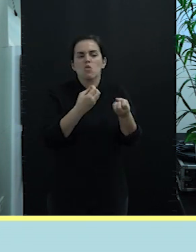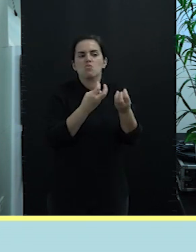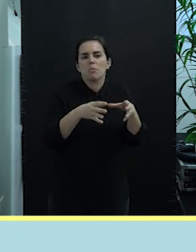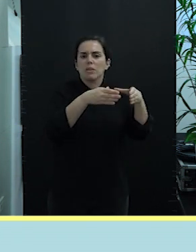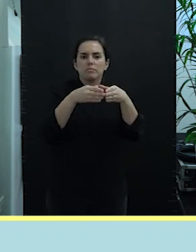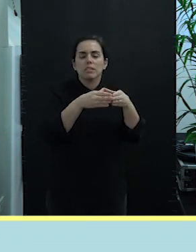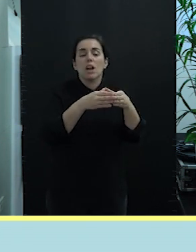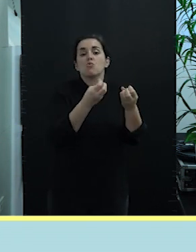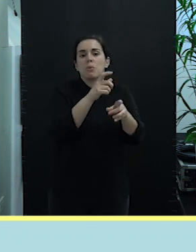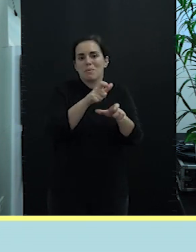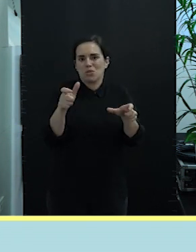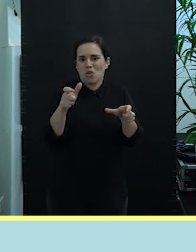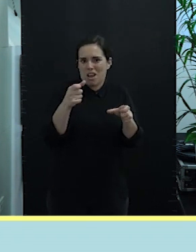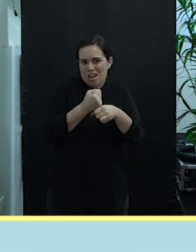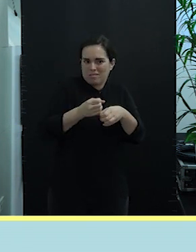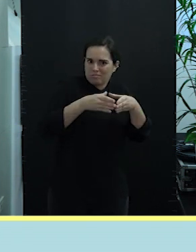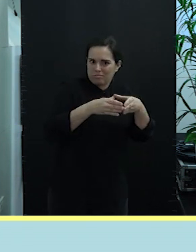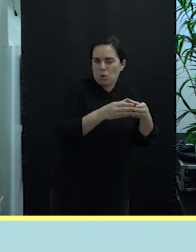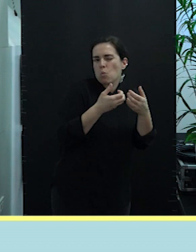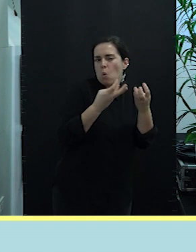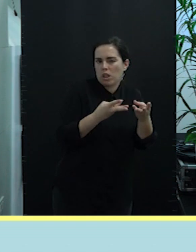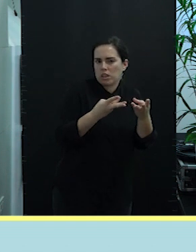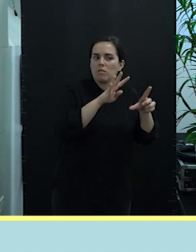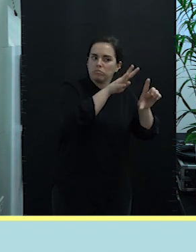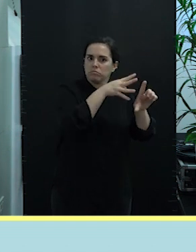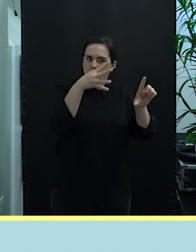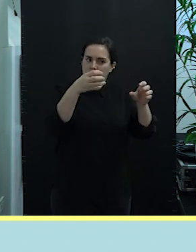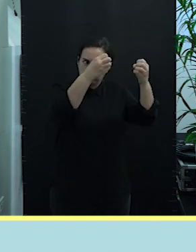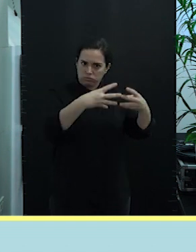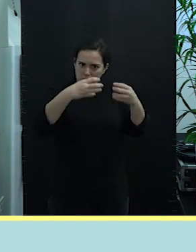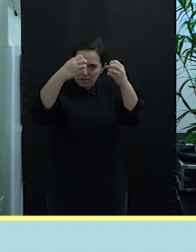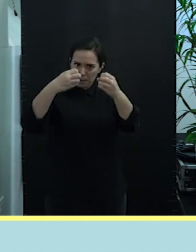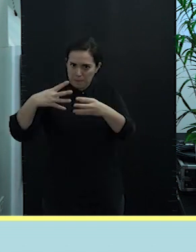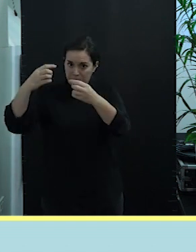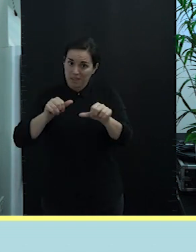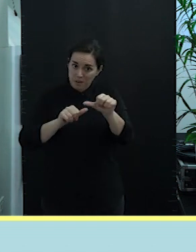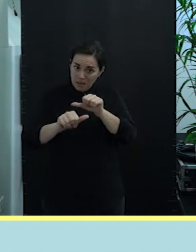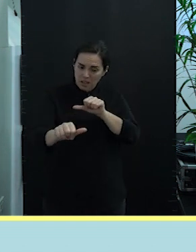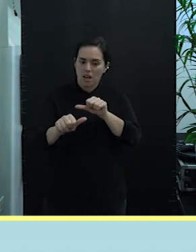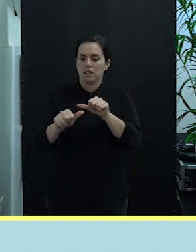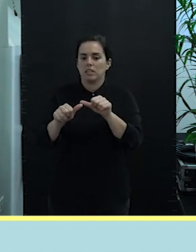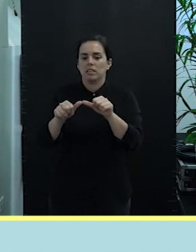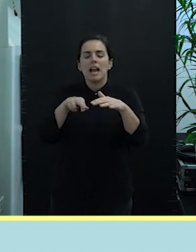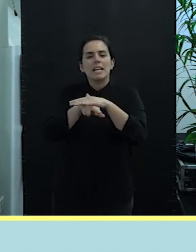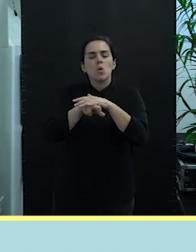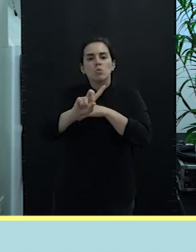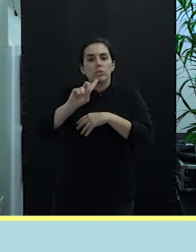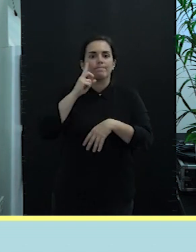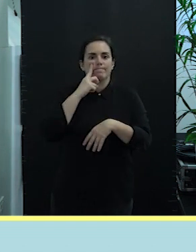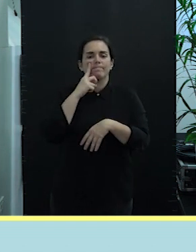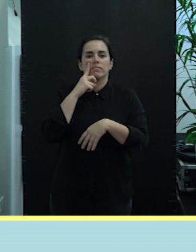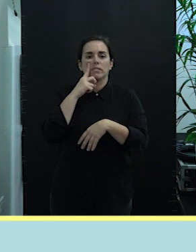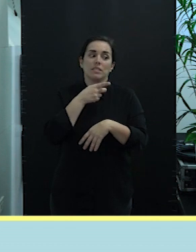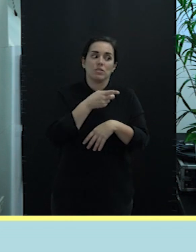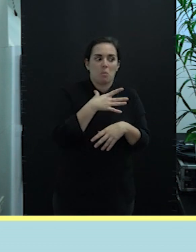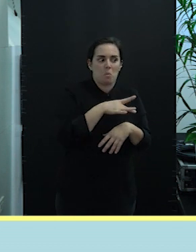marineros que las conformaban. A partir de ahí, detectamos los recursos para lo que les he dicho, esos recursos que pueden ser